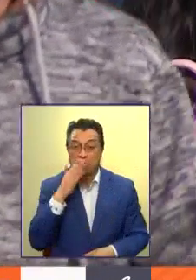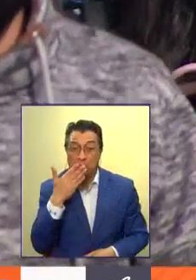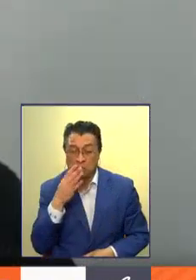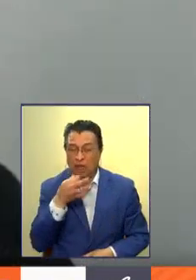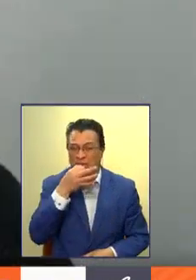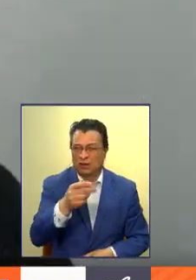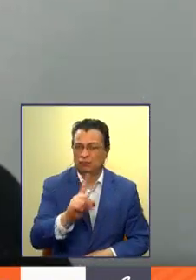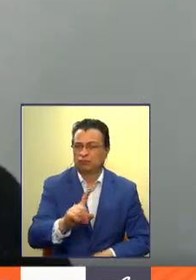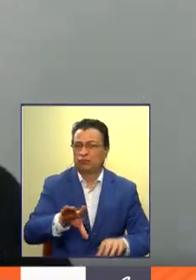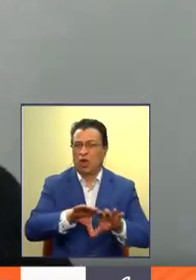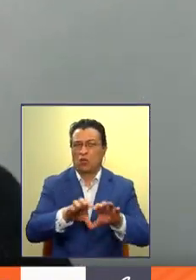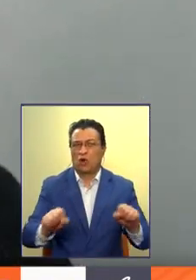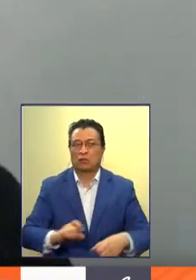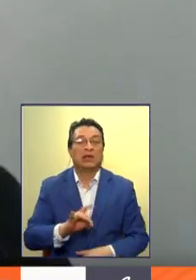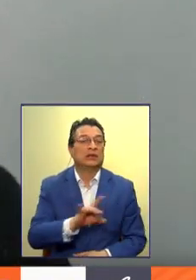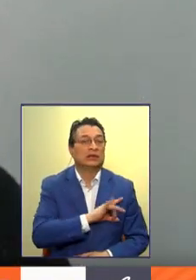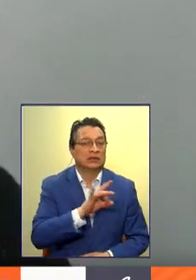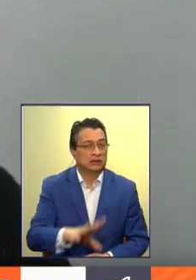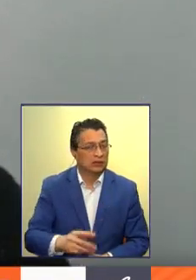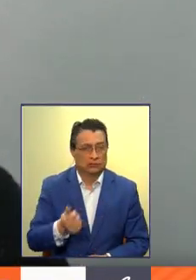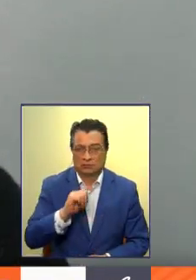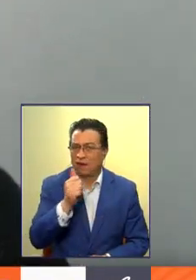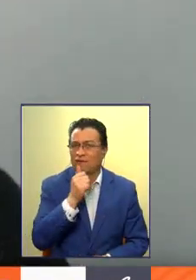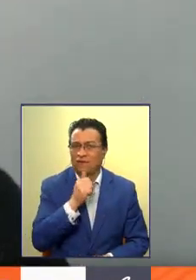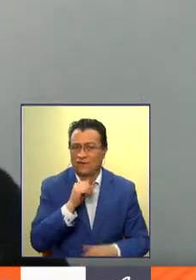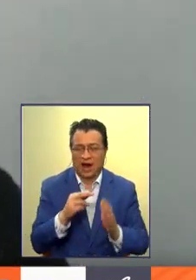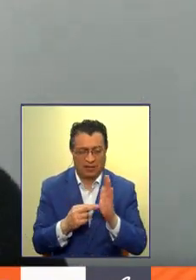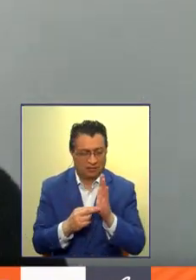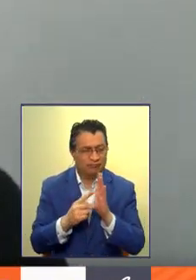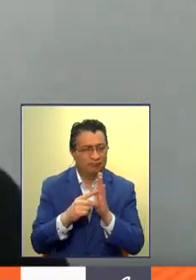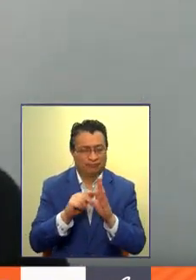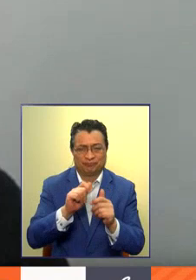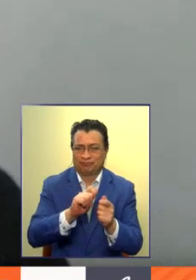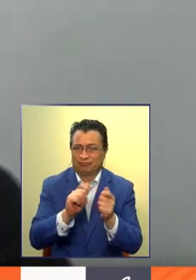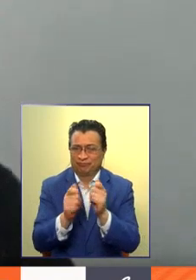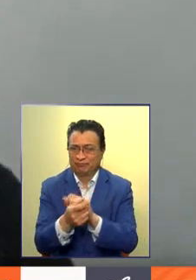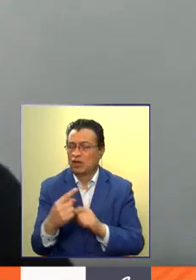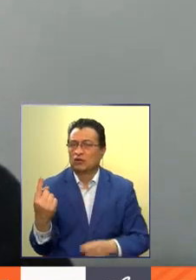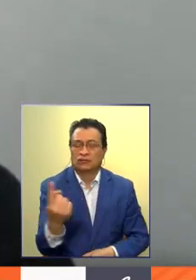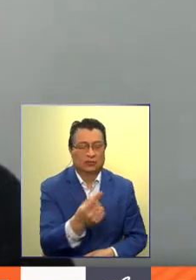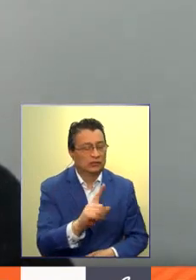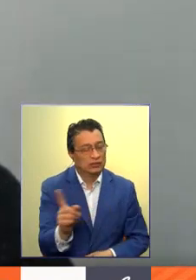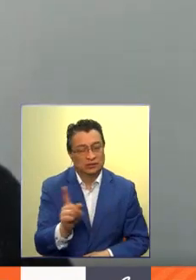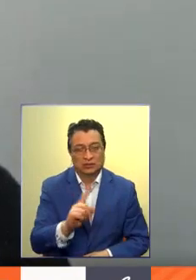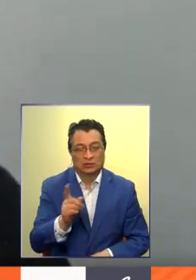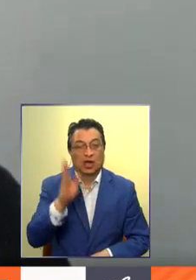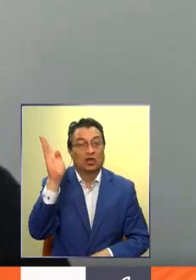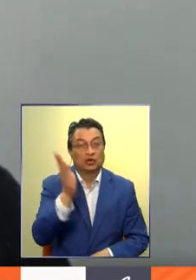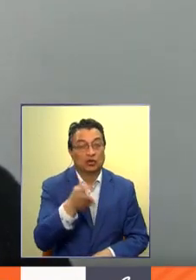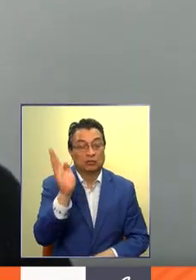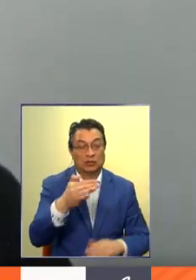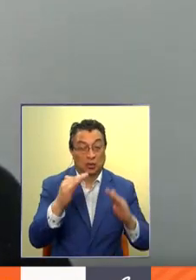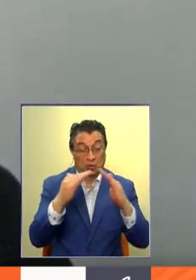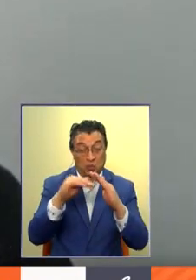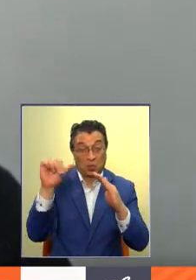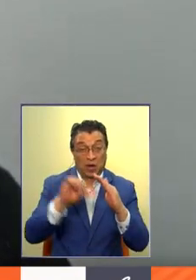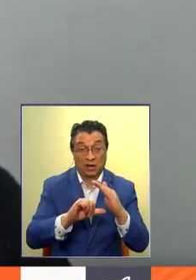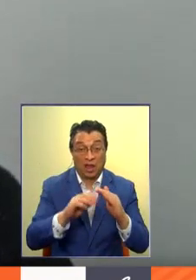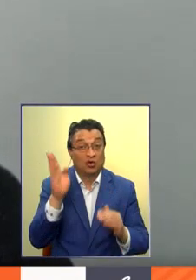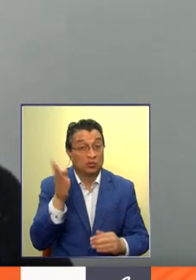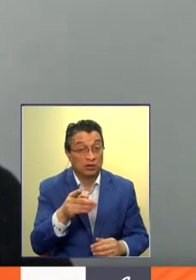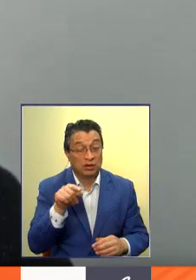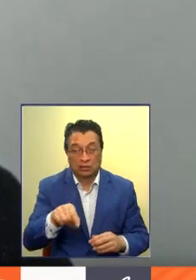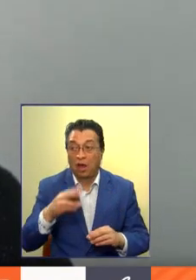autoridades. En Chile aún nos encontramos en una fase de transmisión comunitaria. Suspender las cuarentenas cuando existe